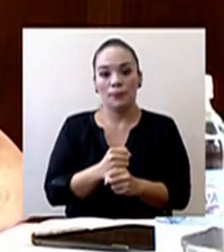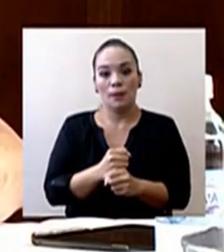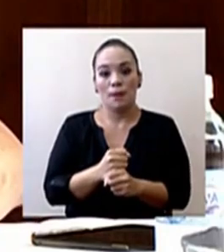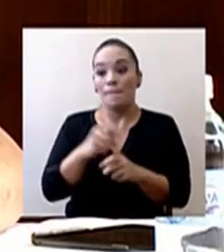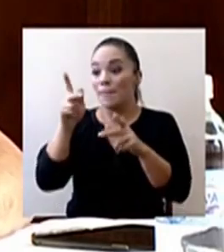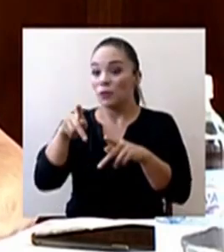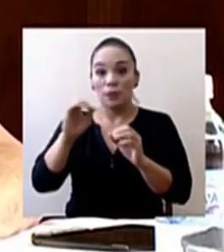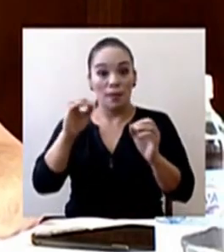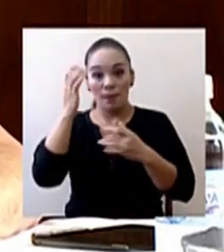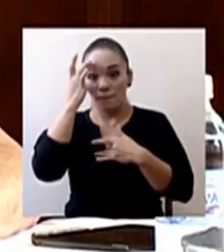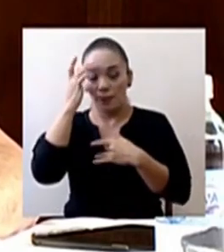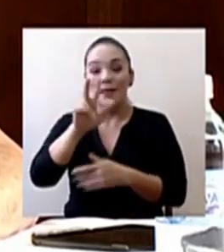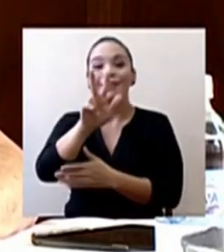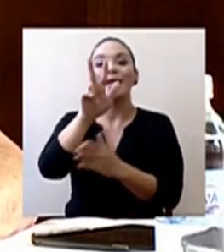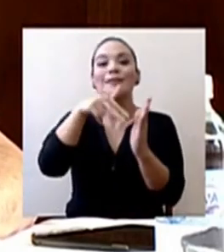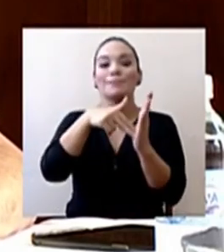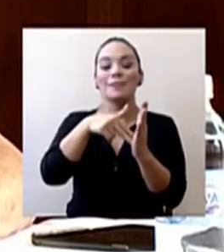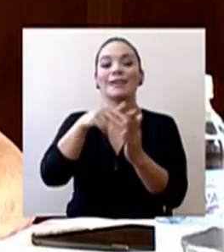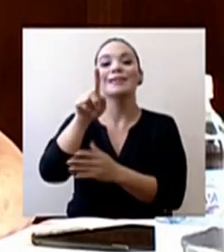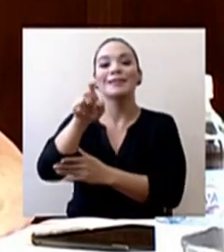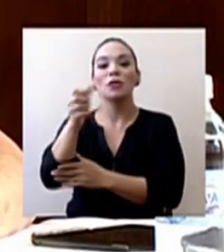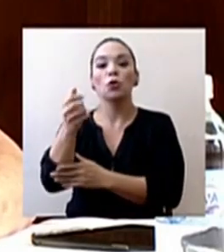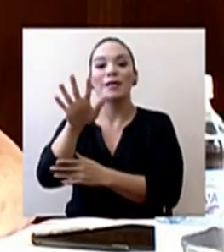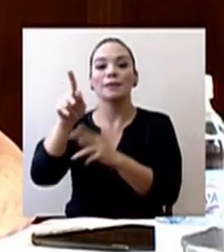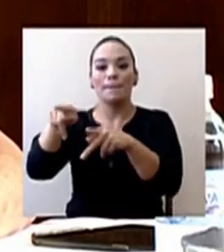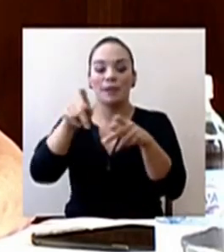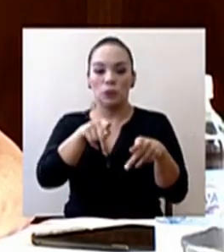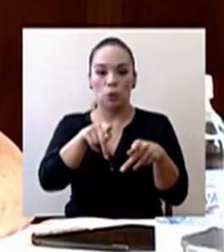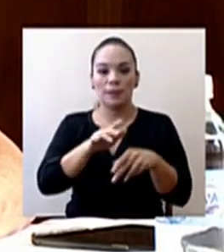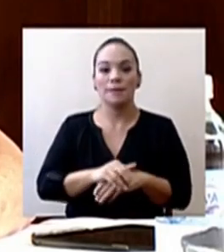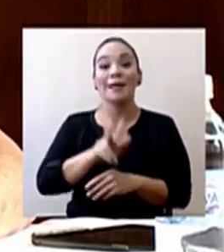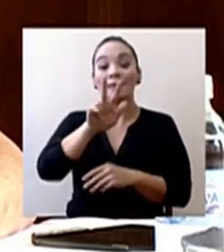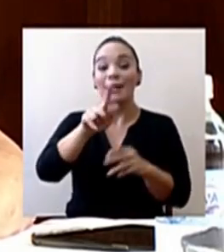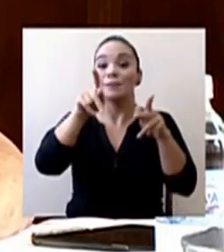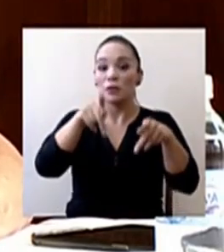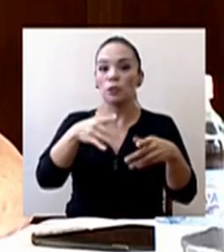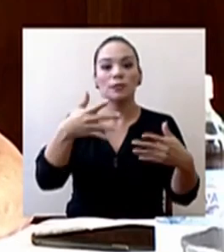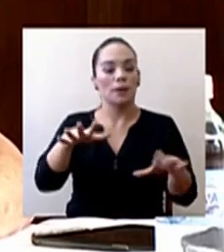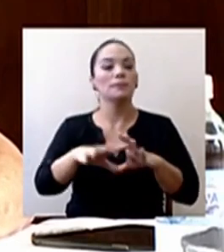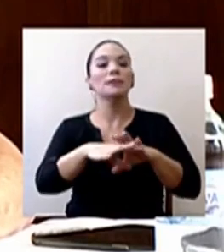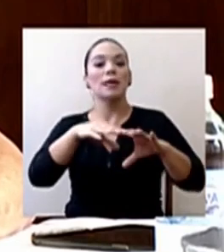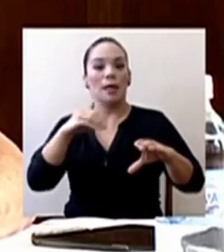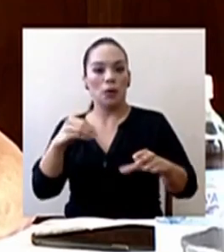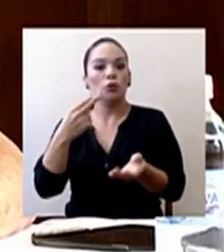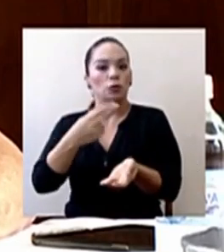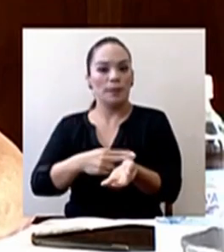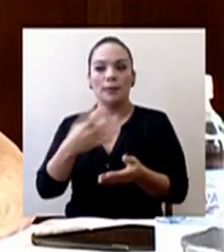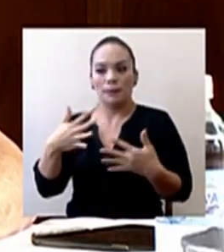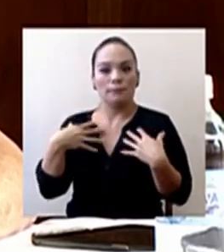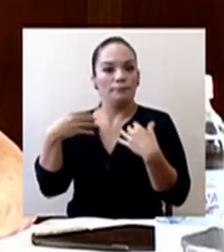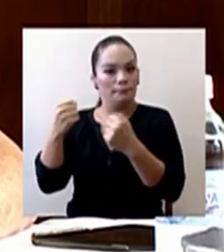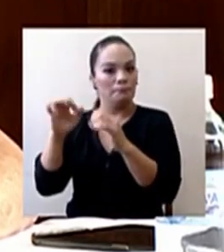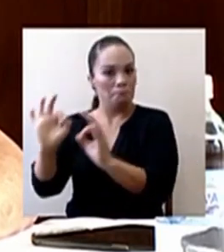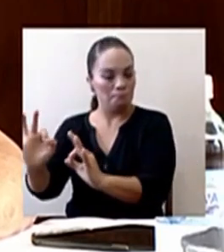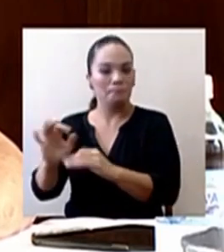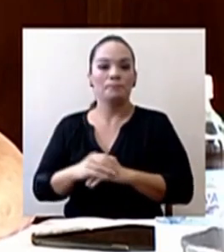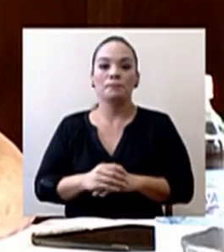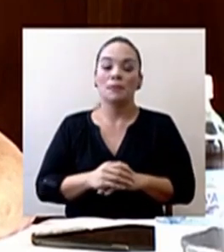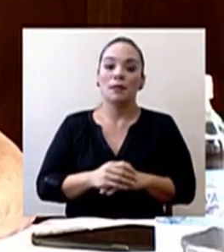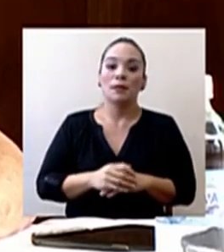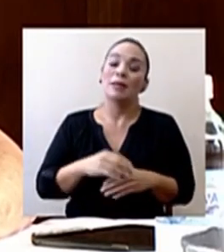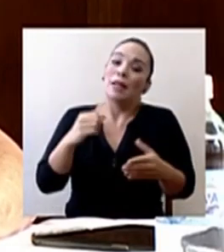.115 personas. Tres personas han sido dadas de alta o recuperados y se contabilizan,